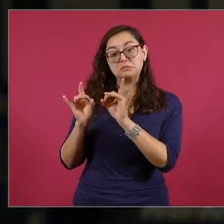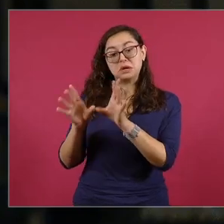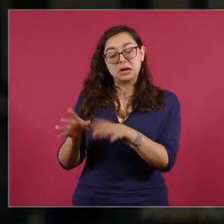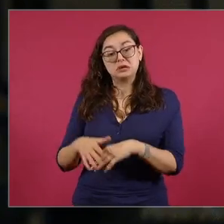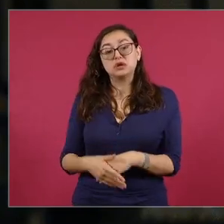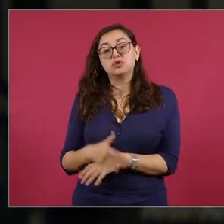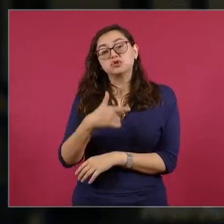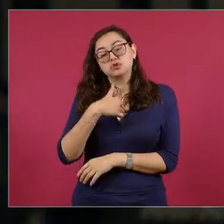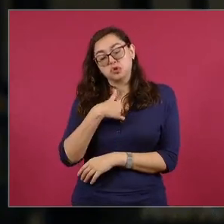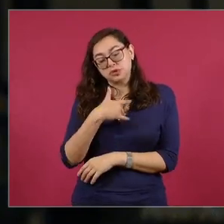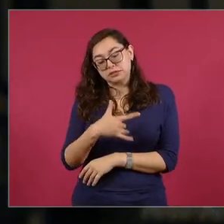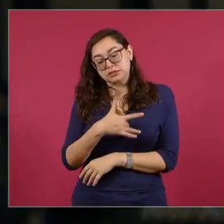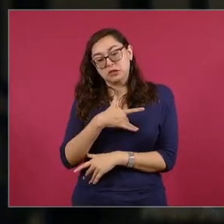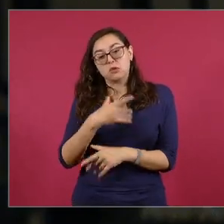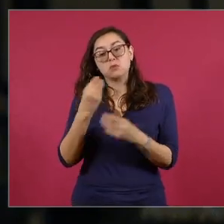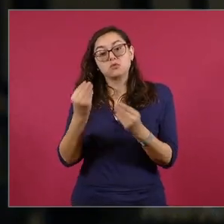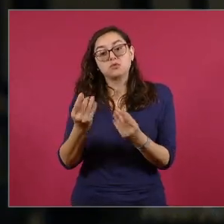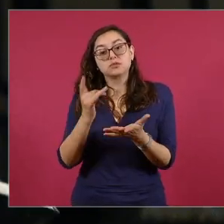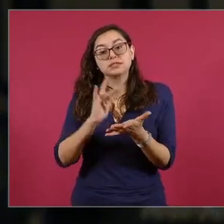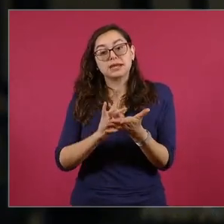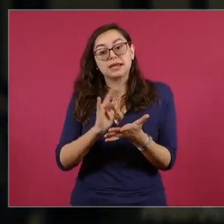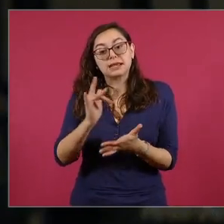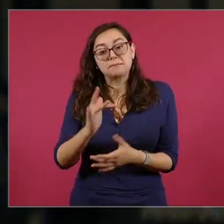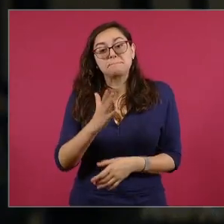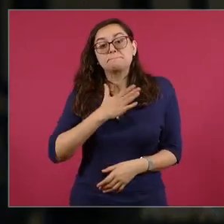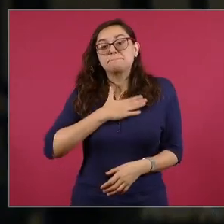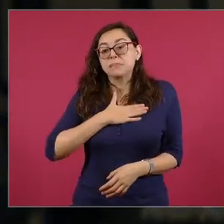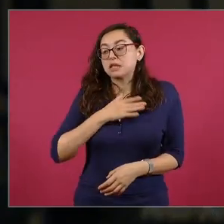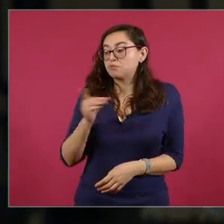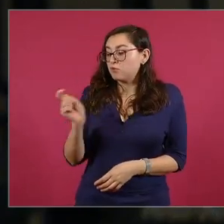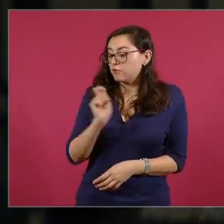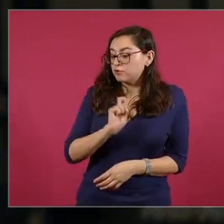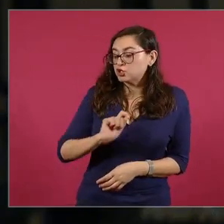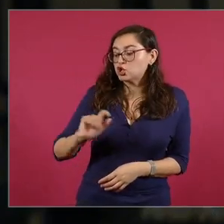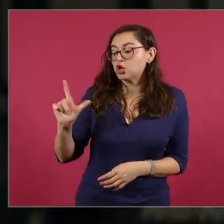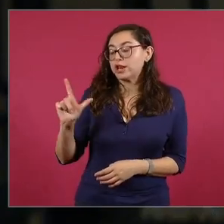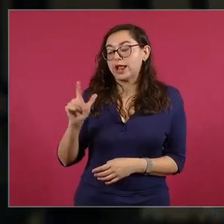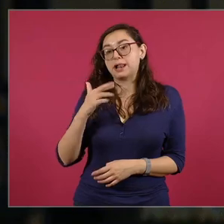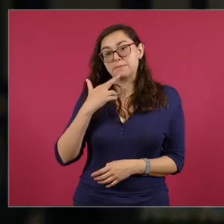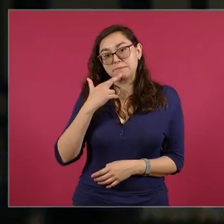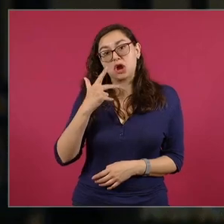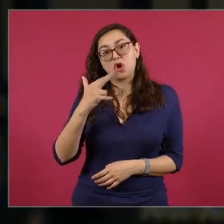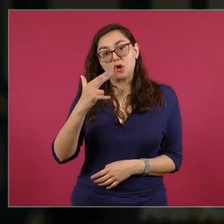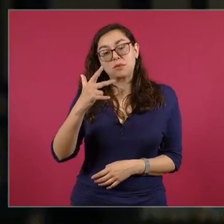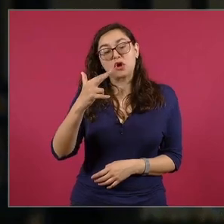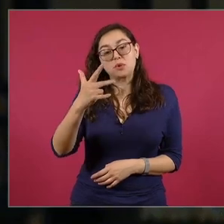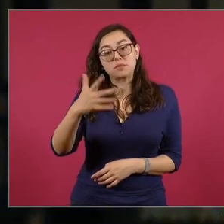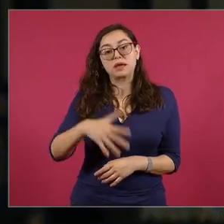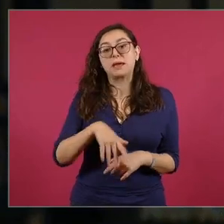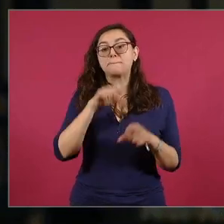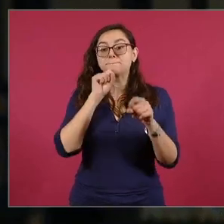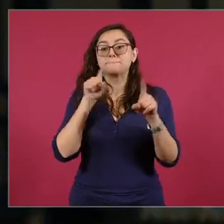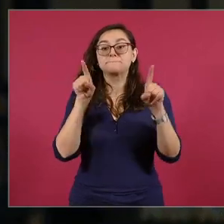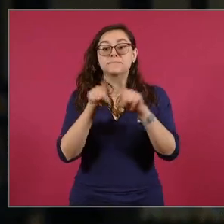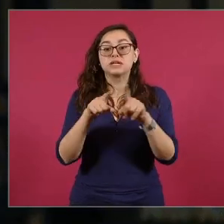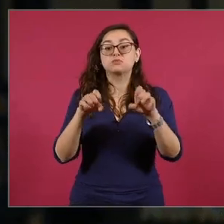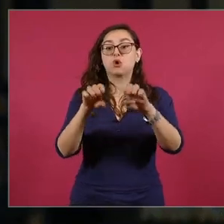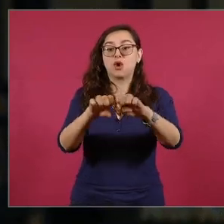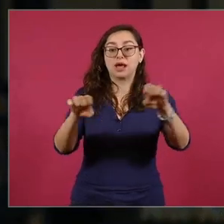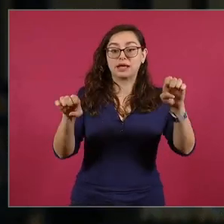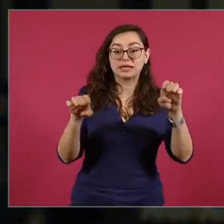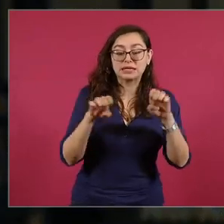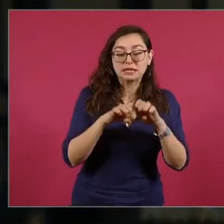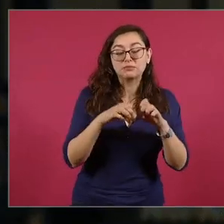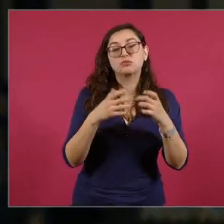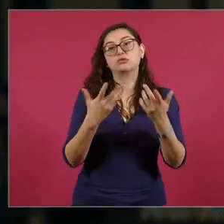profesionalmente y a todo el gabinete. En Yucatán han